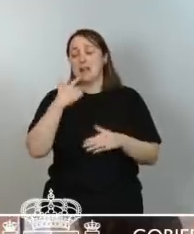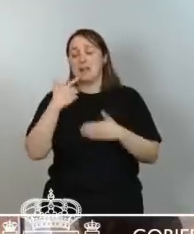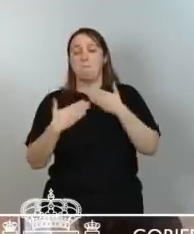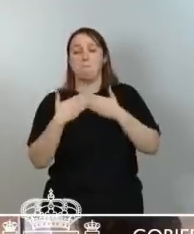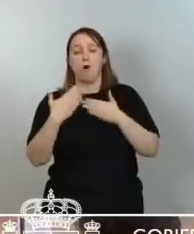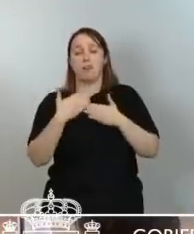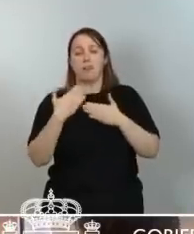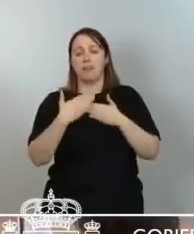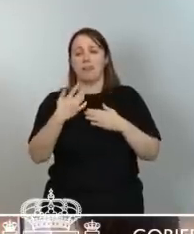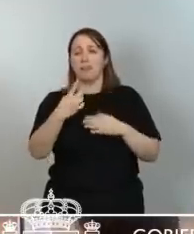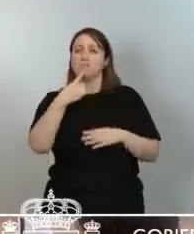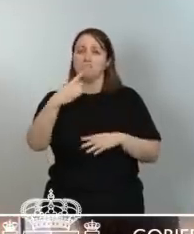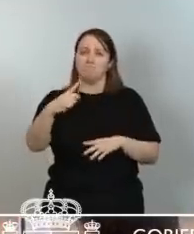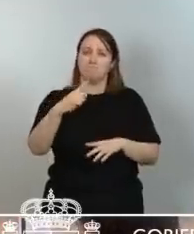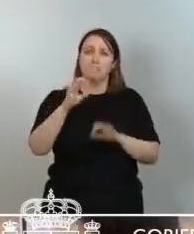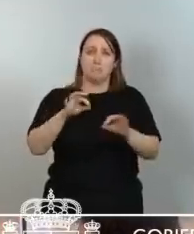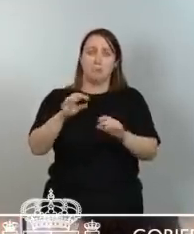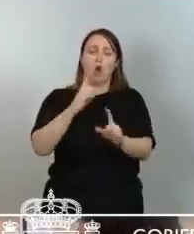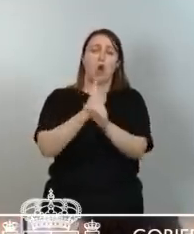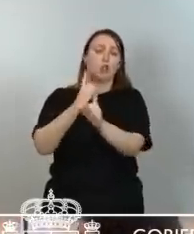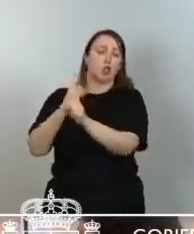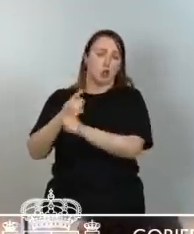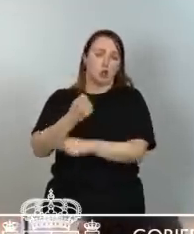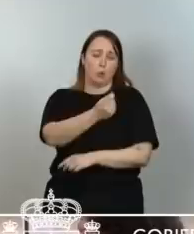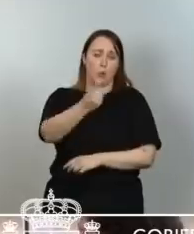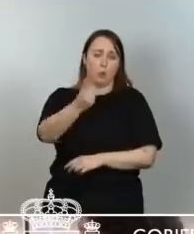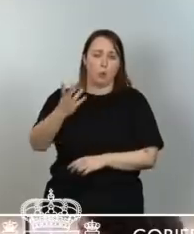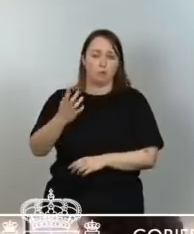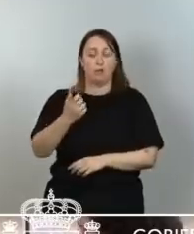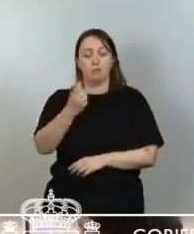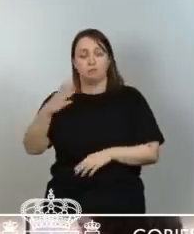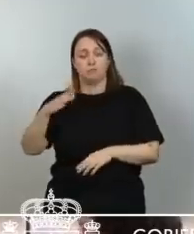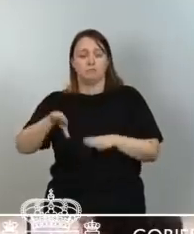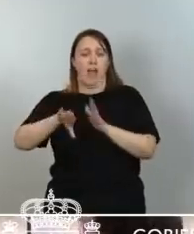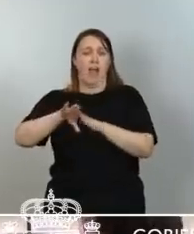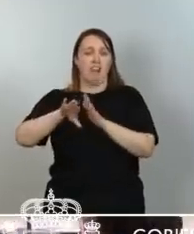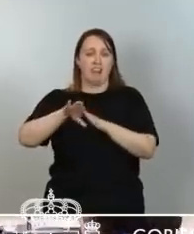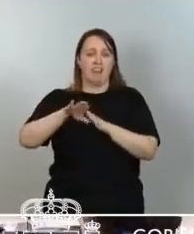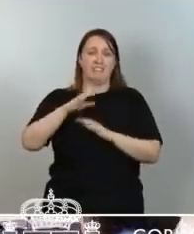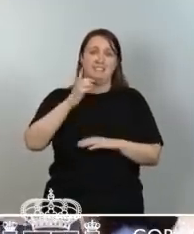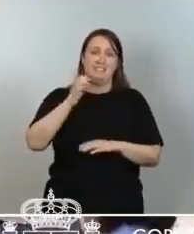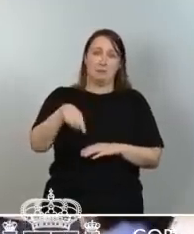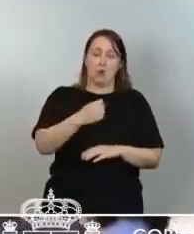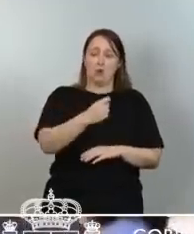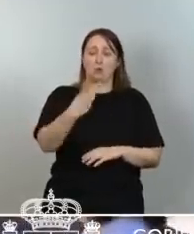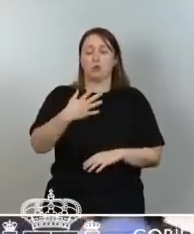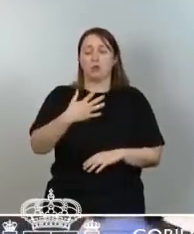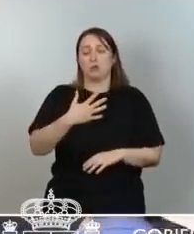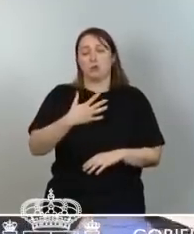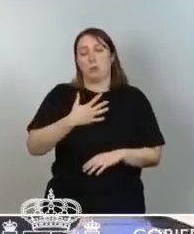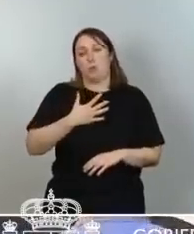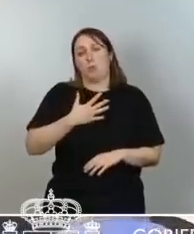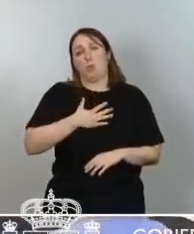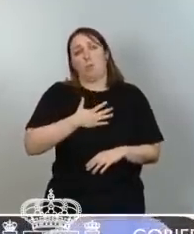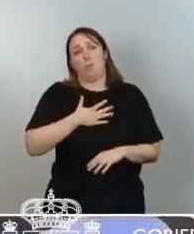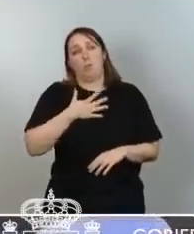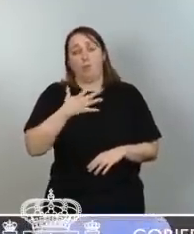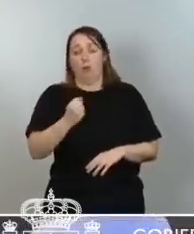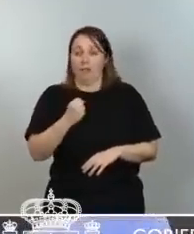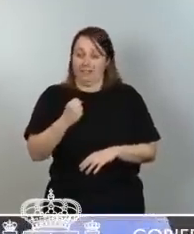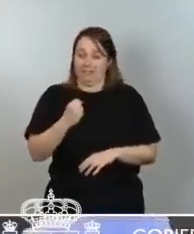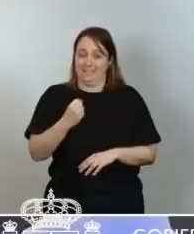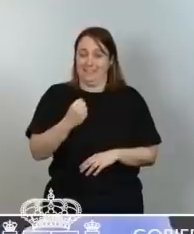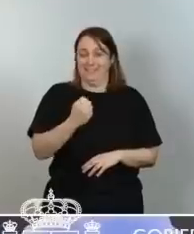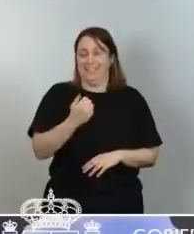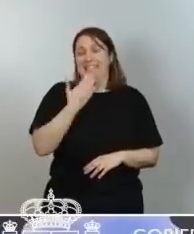A una parte muy importante de las derechas y algunos poderes profundos que nos quieren devolver al pasado. Quiero